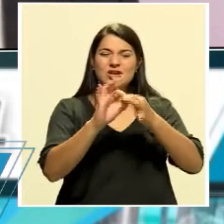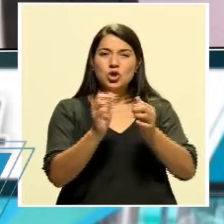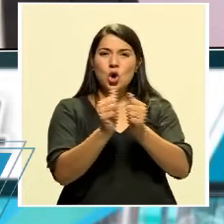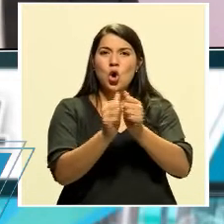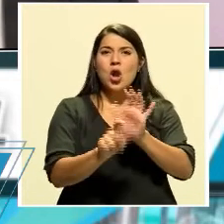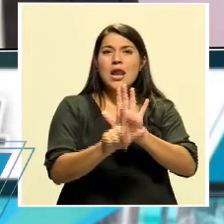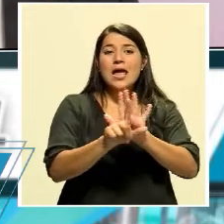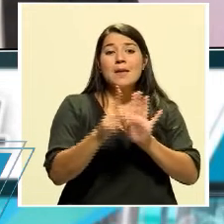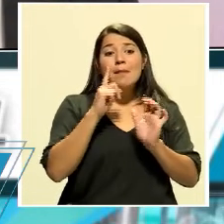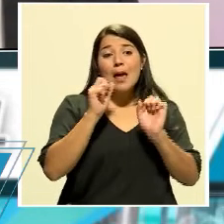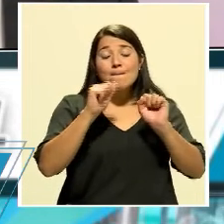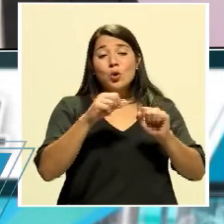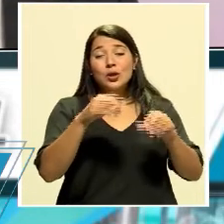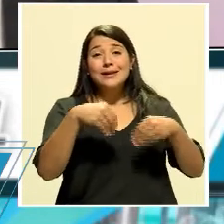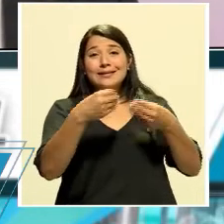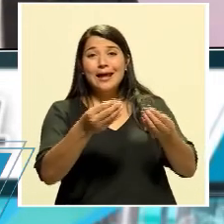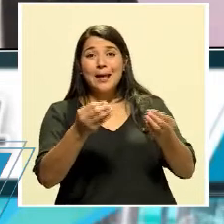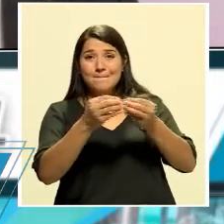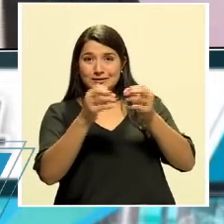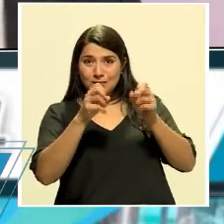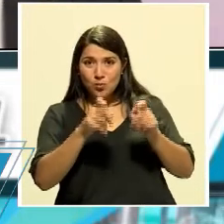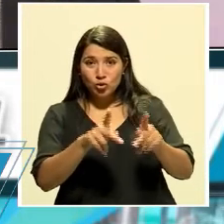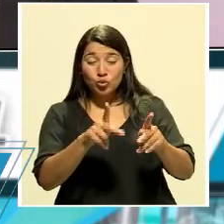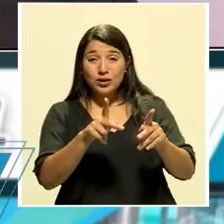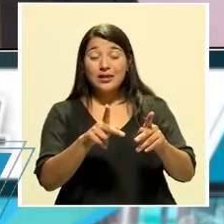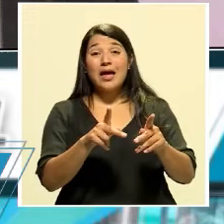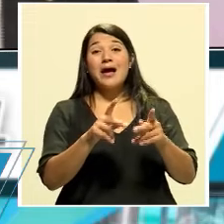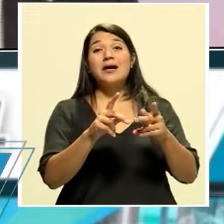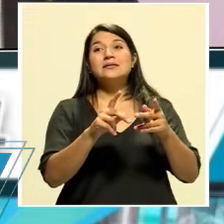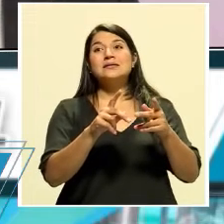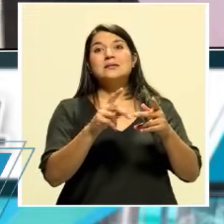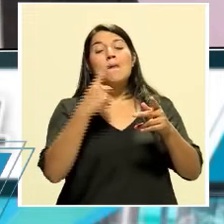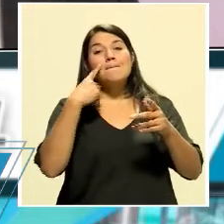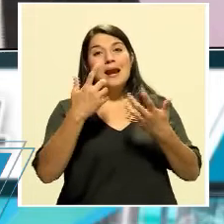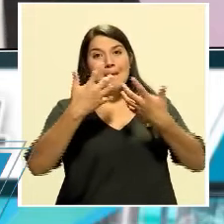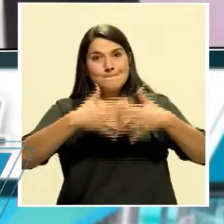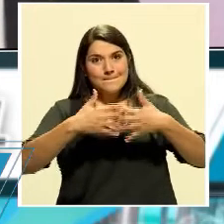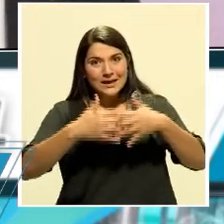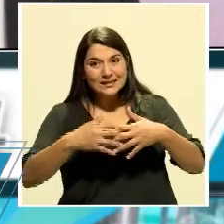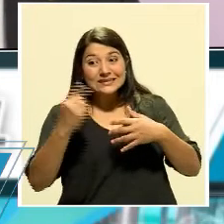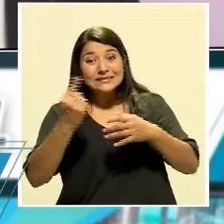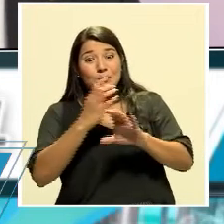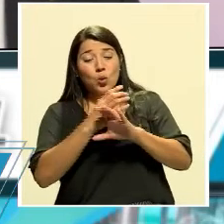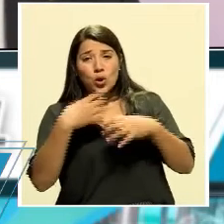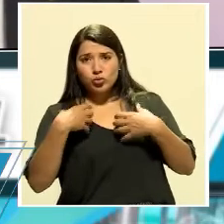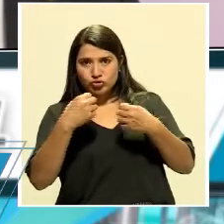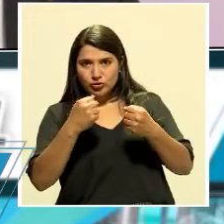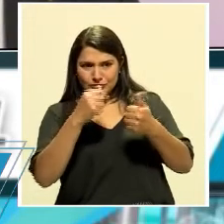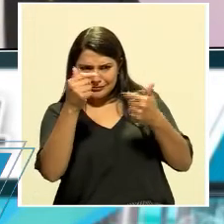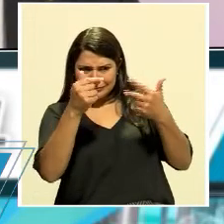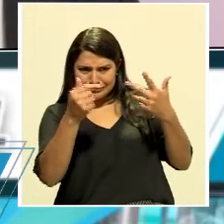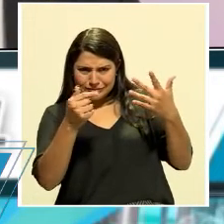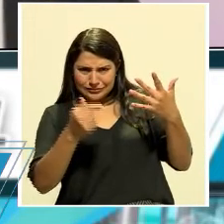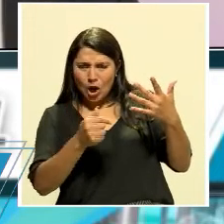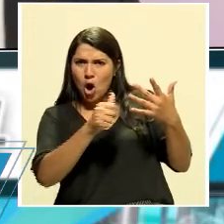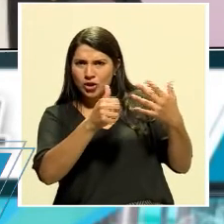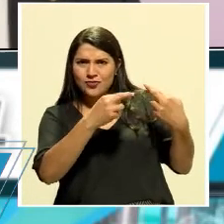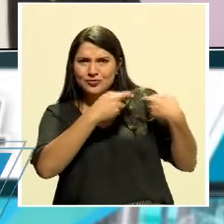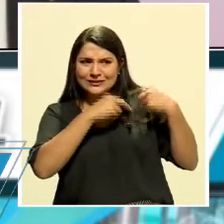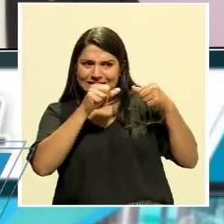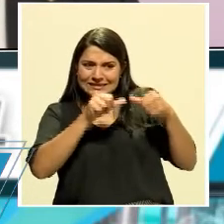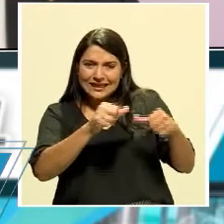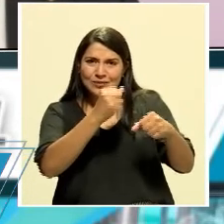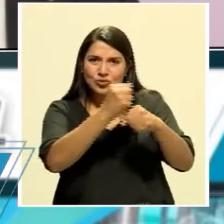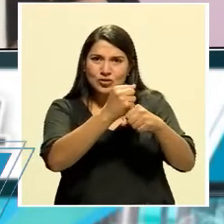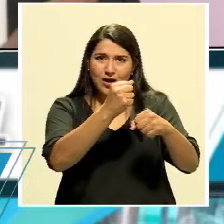haya más oportunidades empresariales siempre resguardando la salud, o sea, todo eso tampoco es que lo hemos dejado de lado y aún así tenemos que